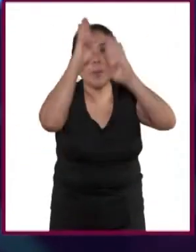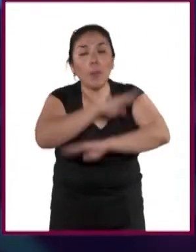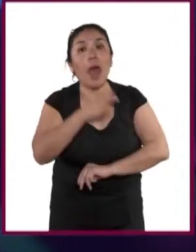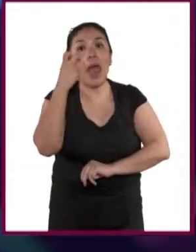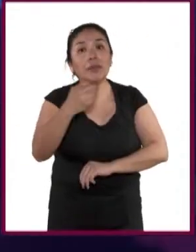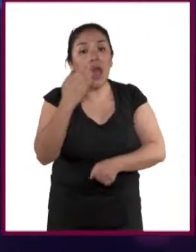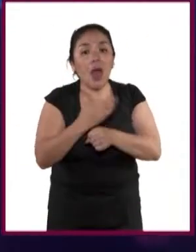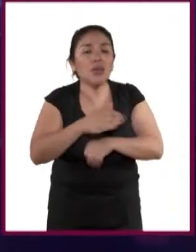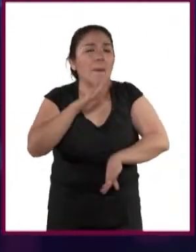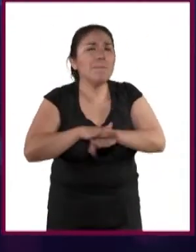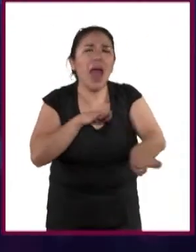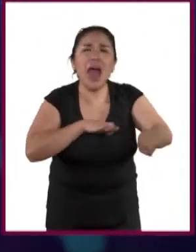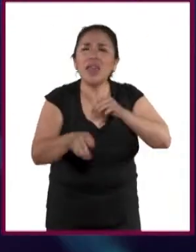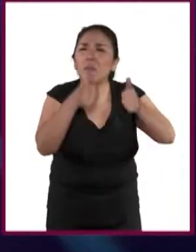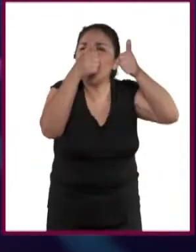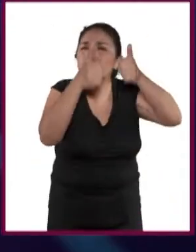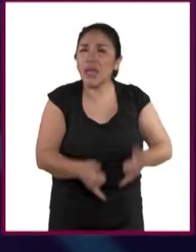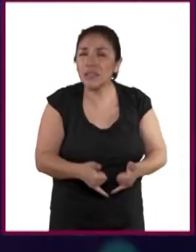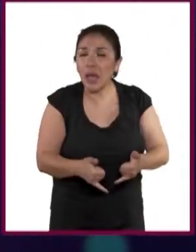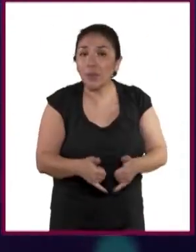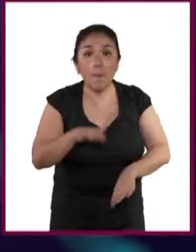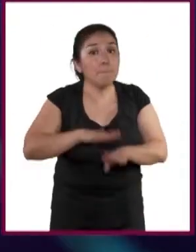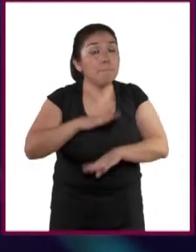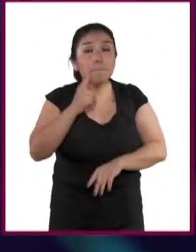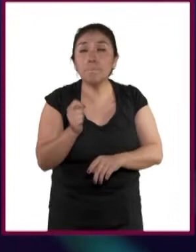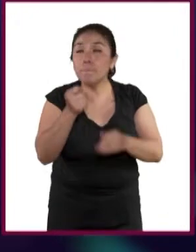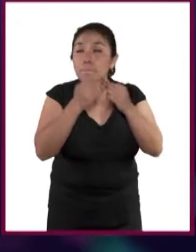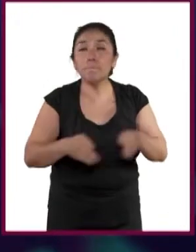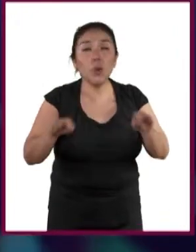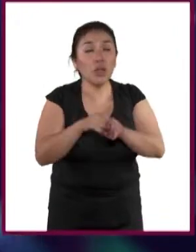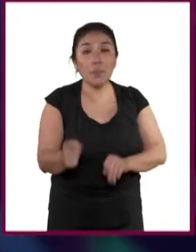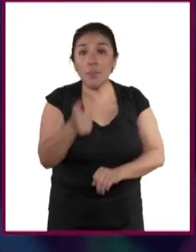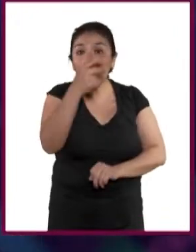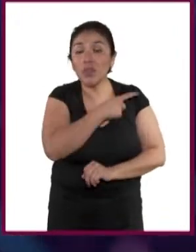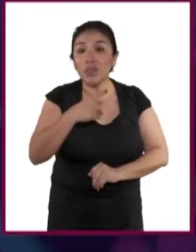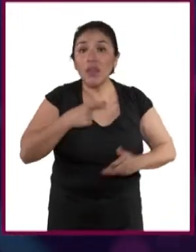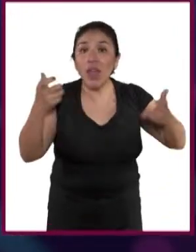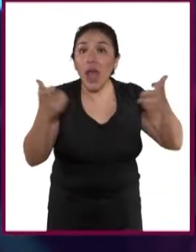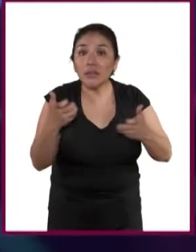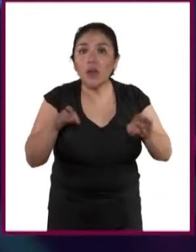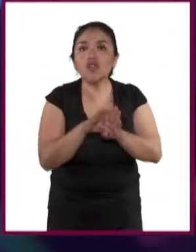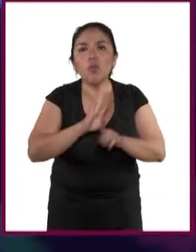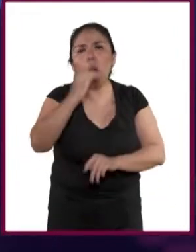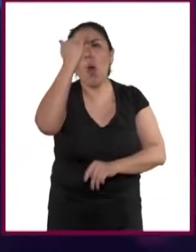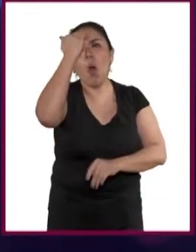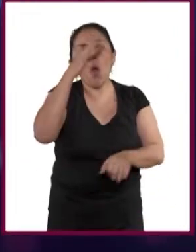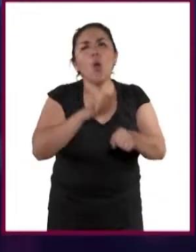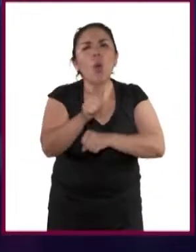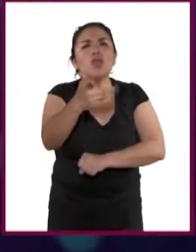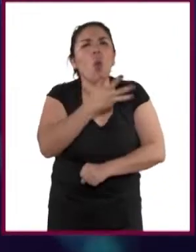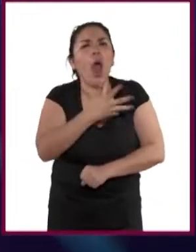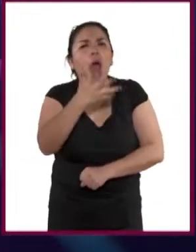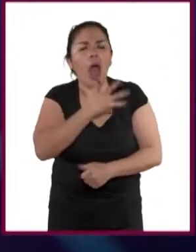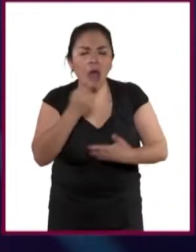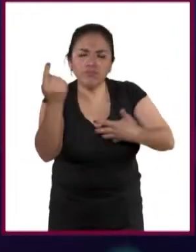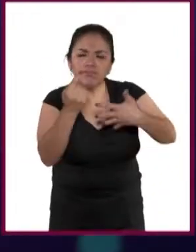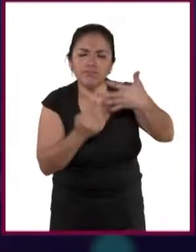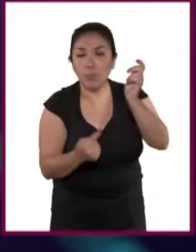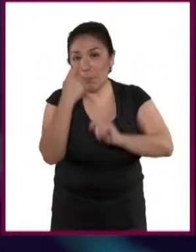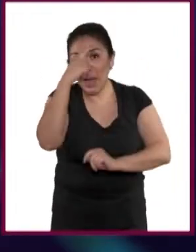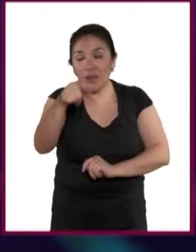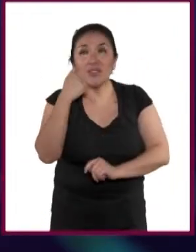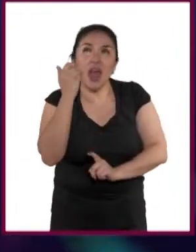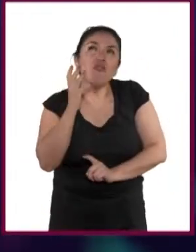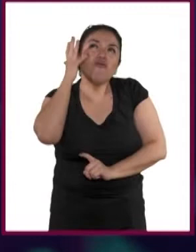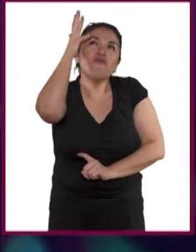mucho trabajo previo. Lo primero que debes realizar es desplegar todos los recursos que se necesitan para llegar a una